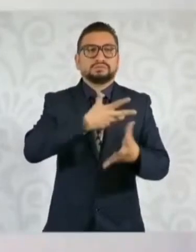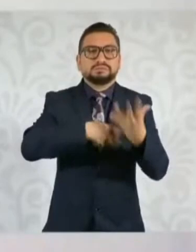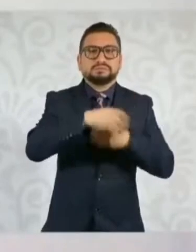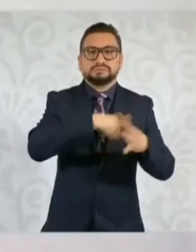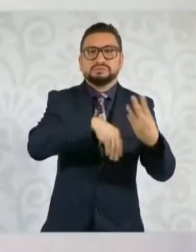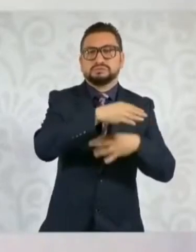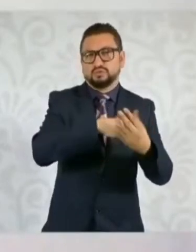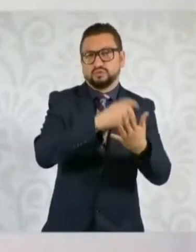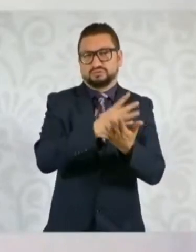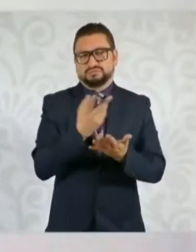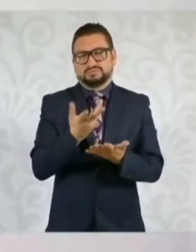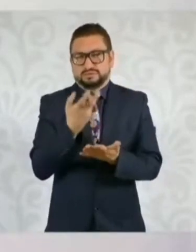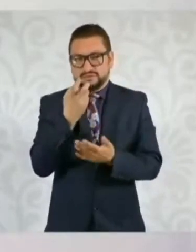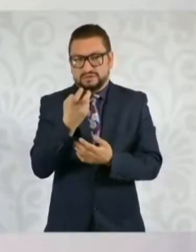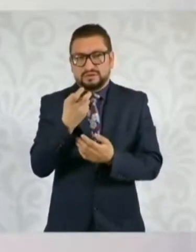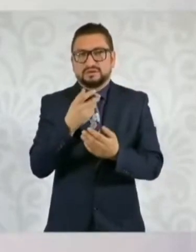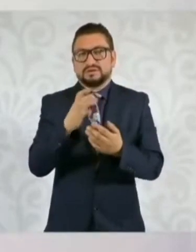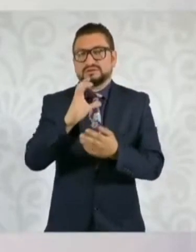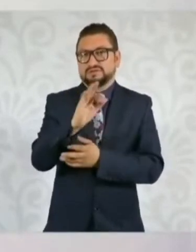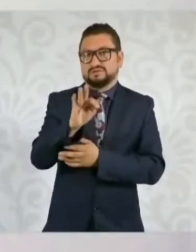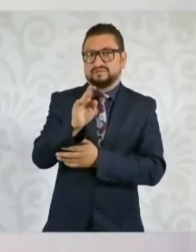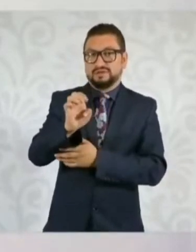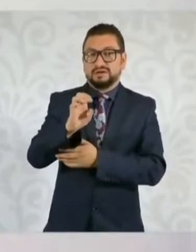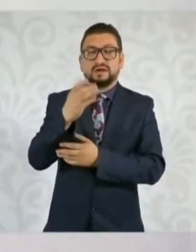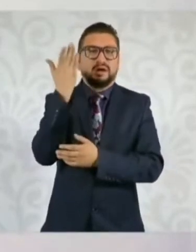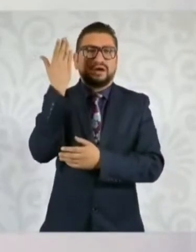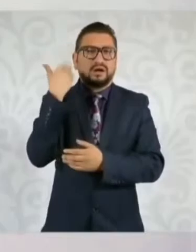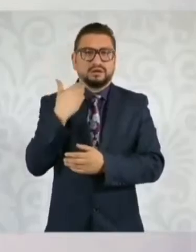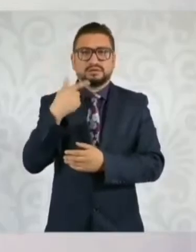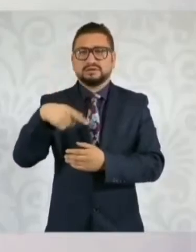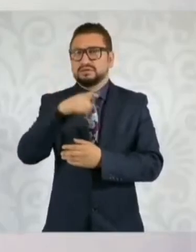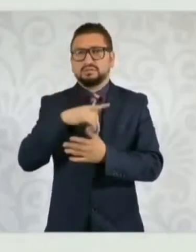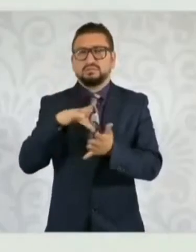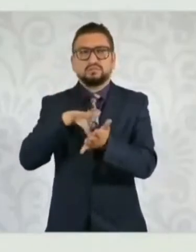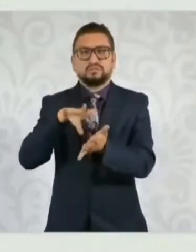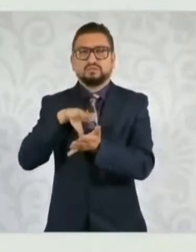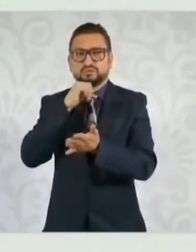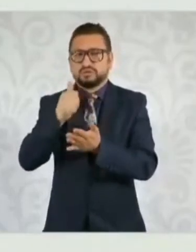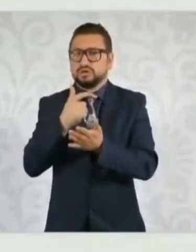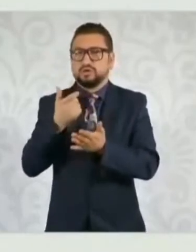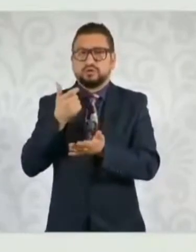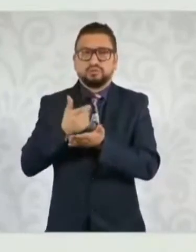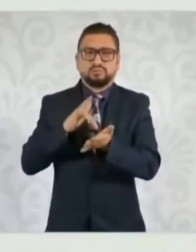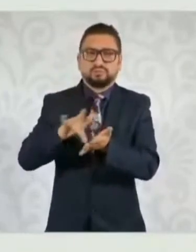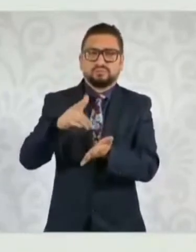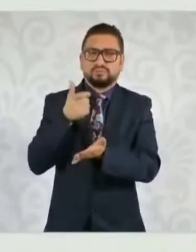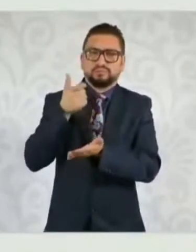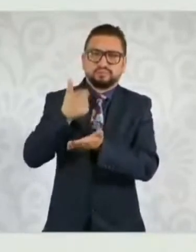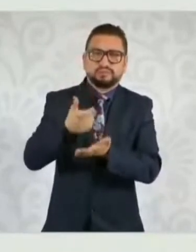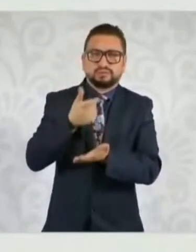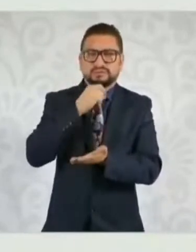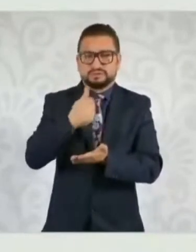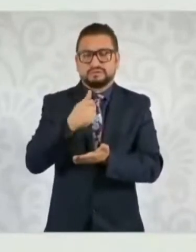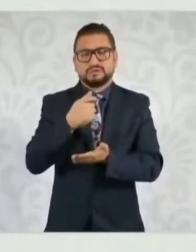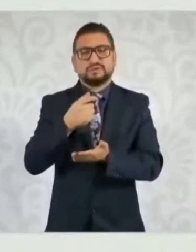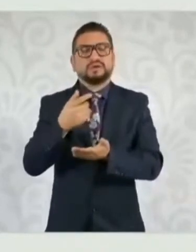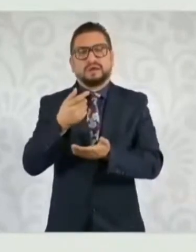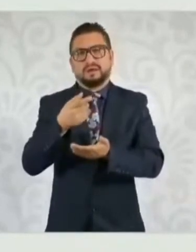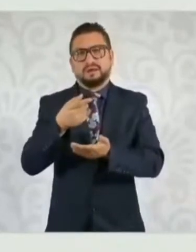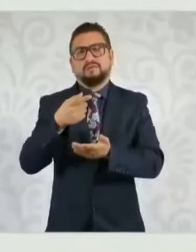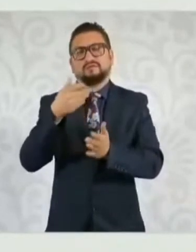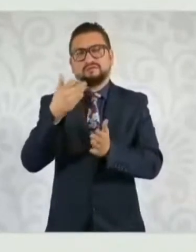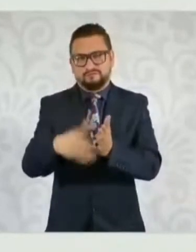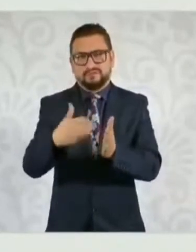Y además, en el caso de la CFE, no recibía el respaldo, el pago necesario y el respaldo que se